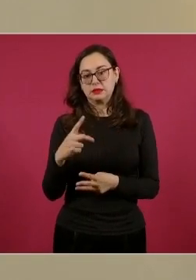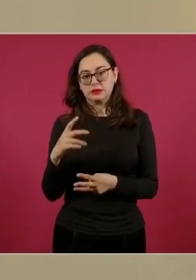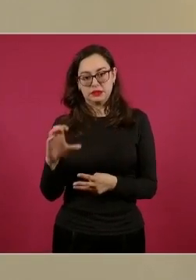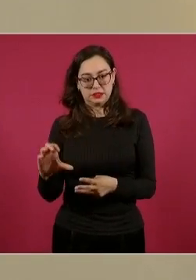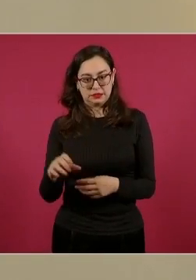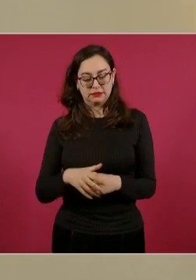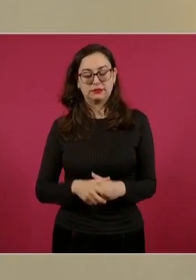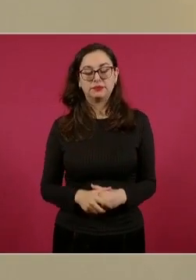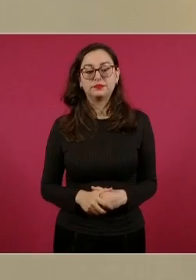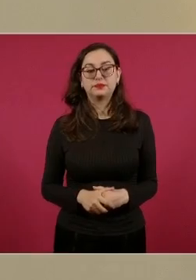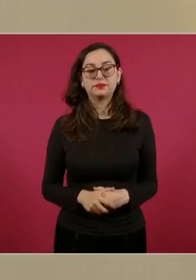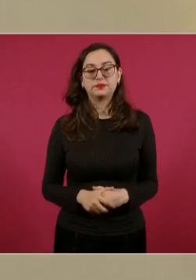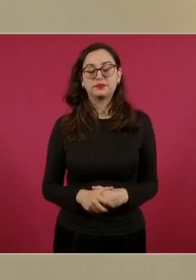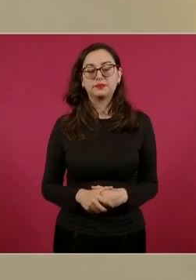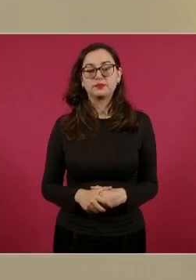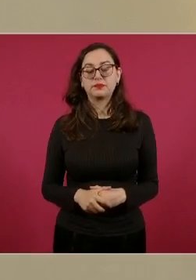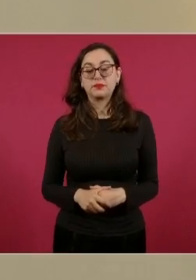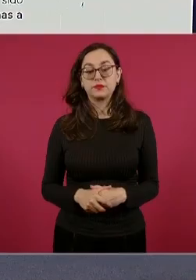Estatal. Adelante.